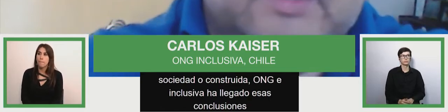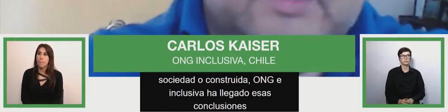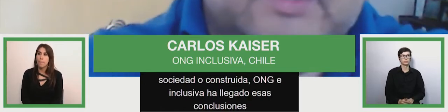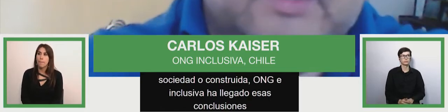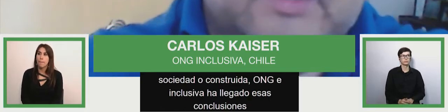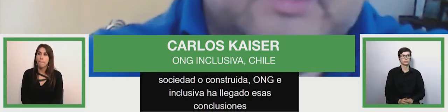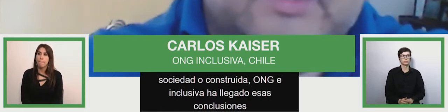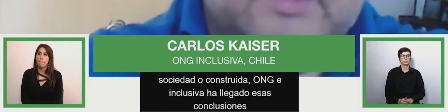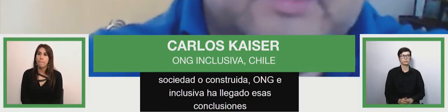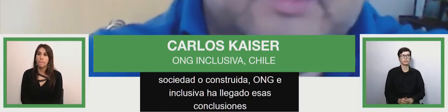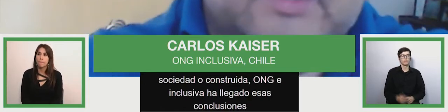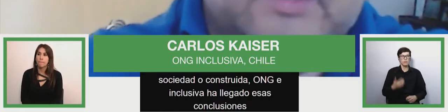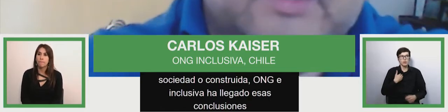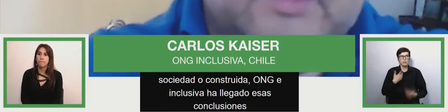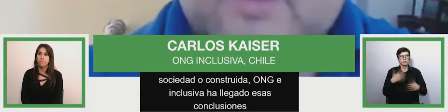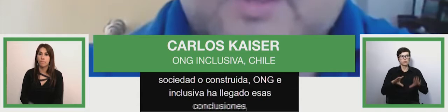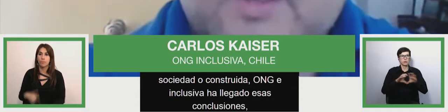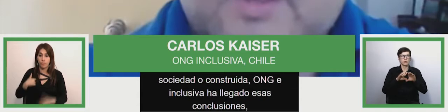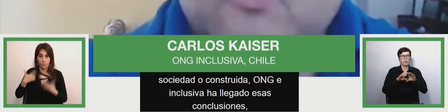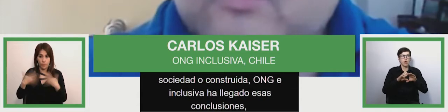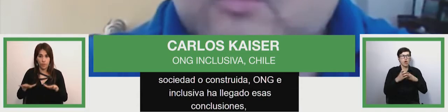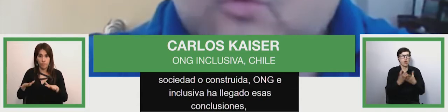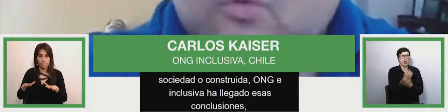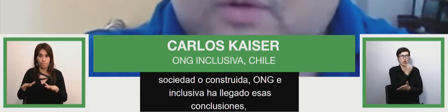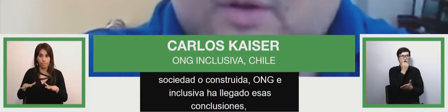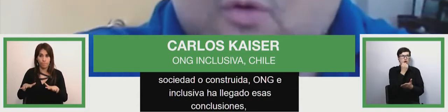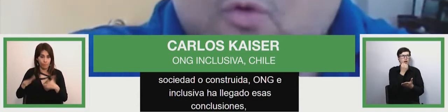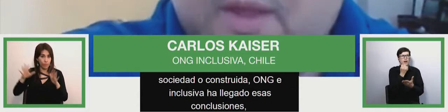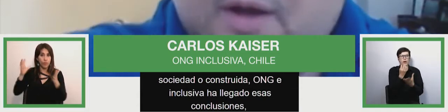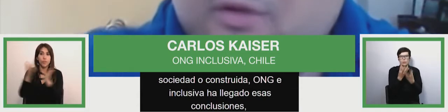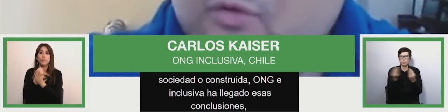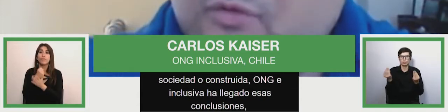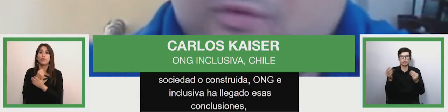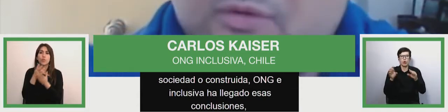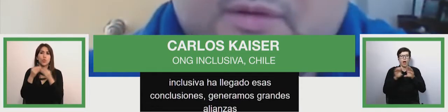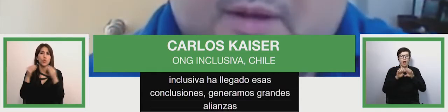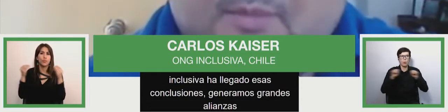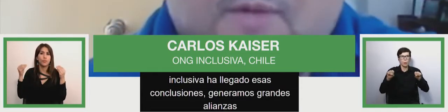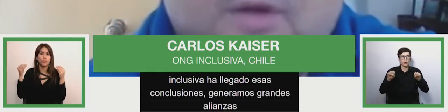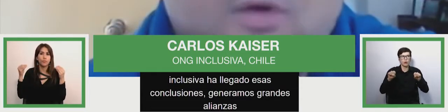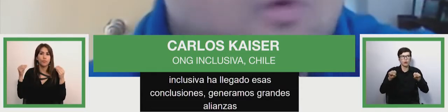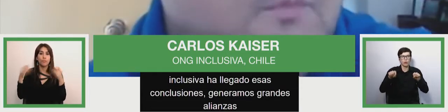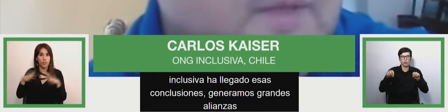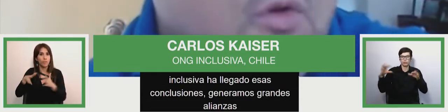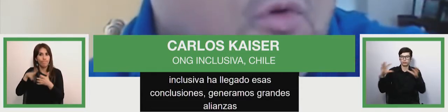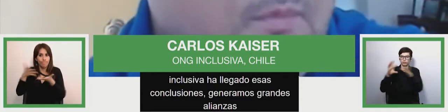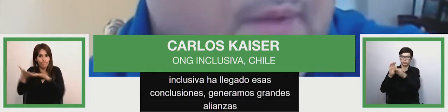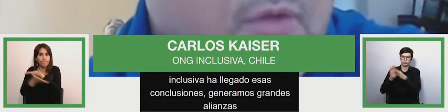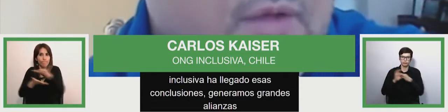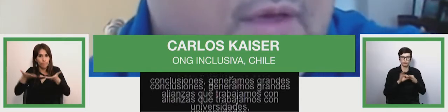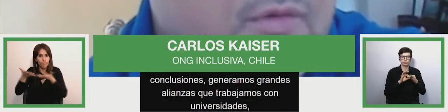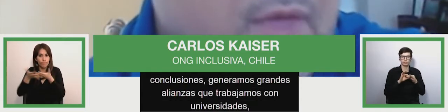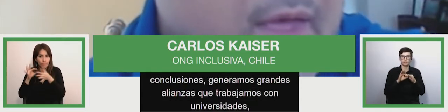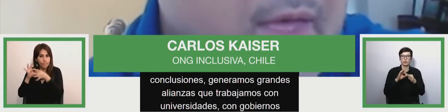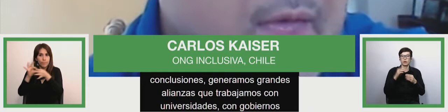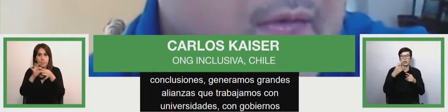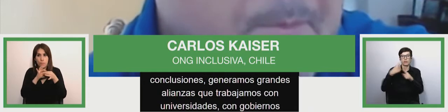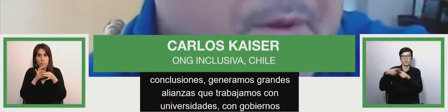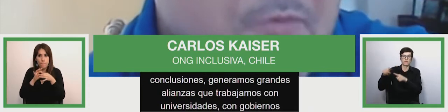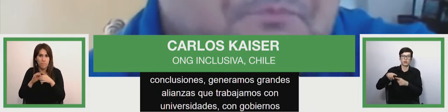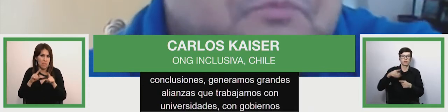generamos grandes alianzas que trabajamos con universidades trabajamos con gobiernos tenemos varios convenios con varios de ellos